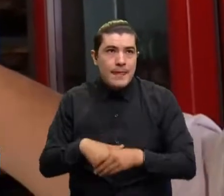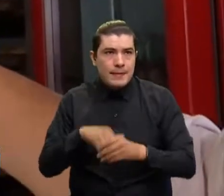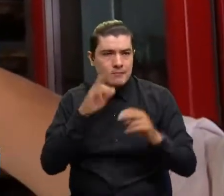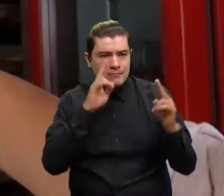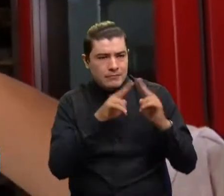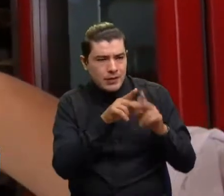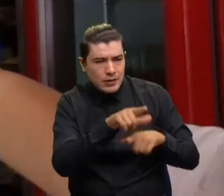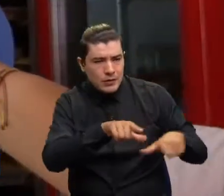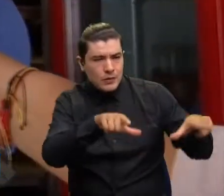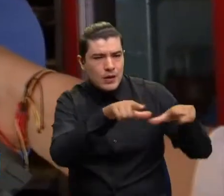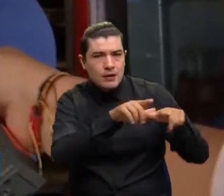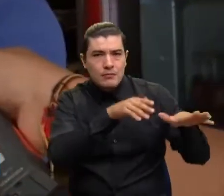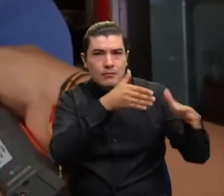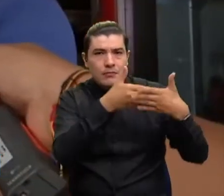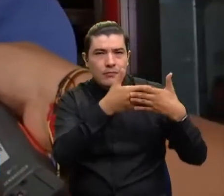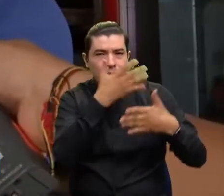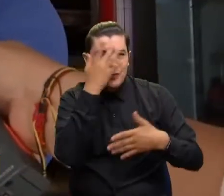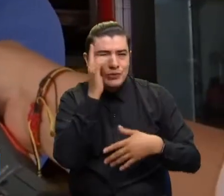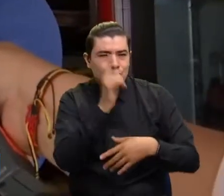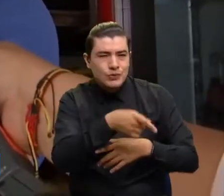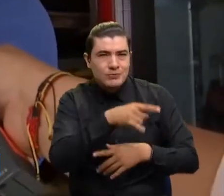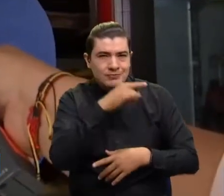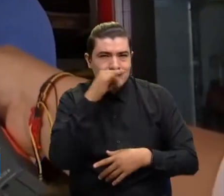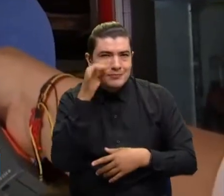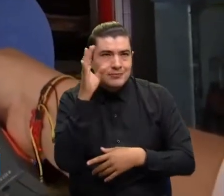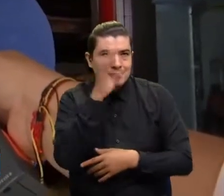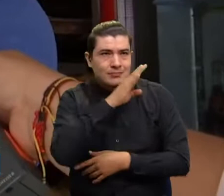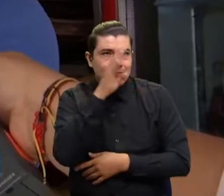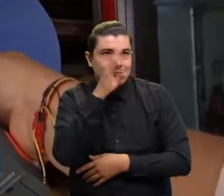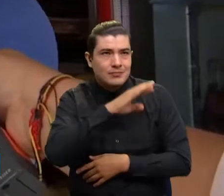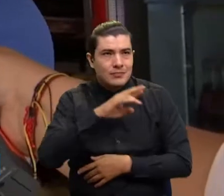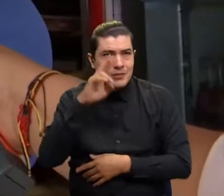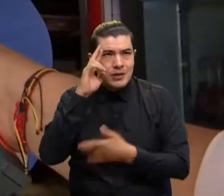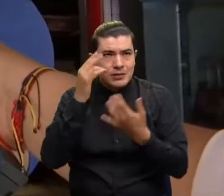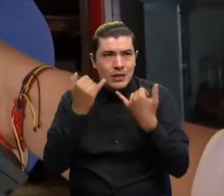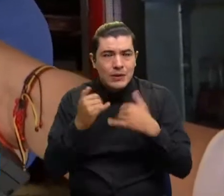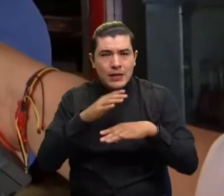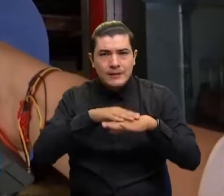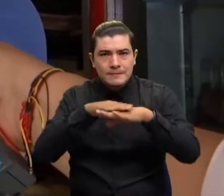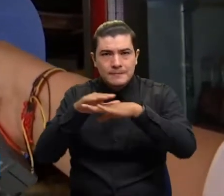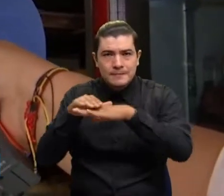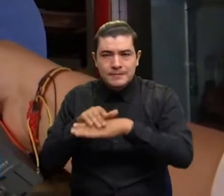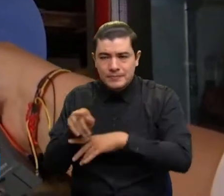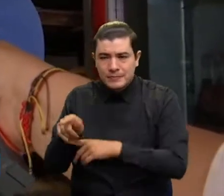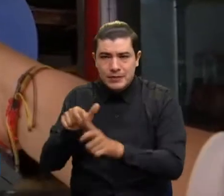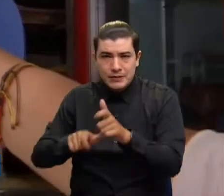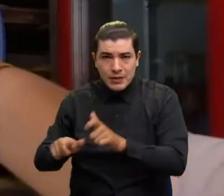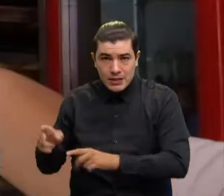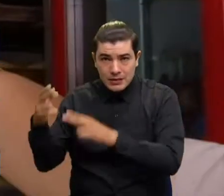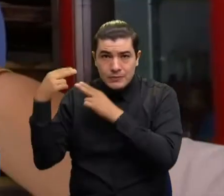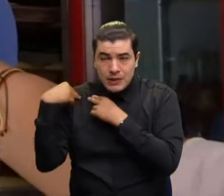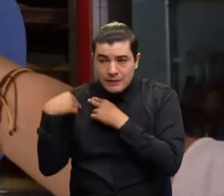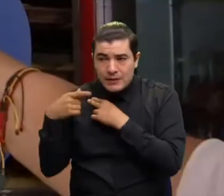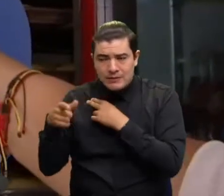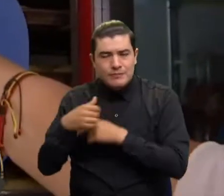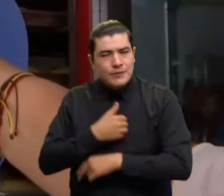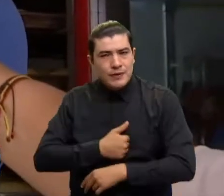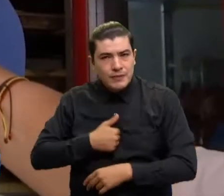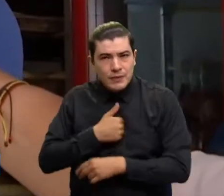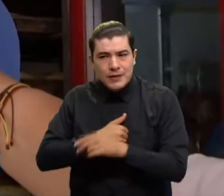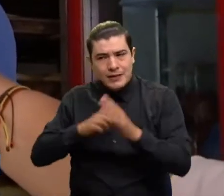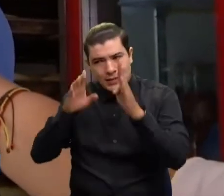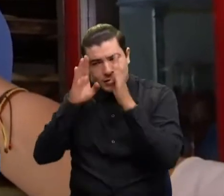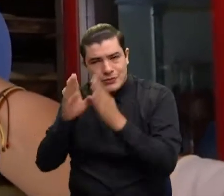están cerrados por los olores. Hacemos un llamado de atención a los encargados de eso, para